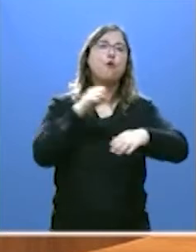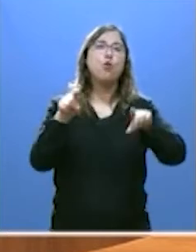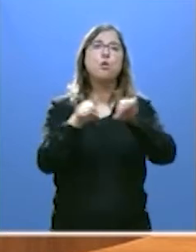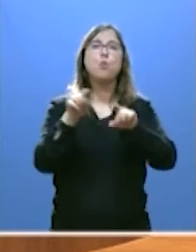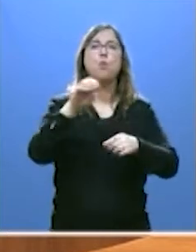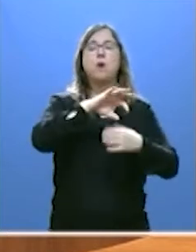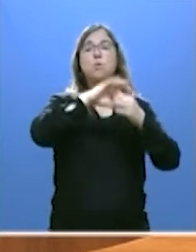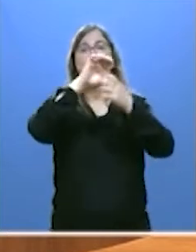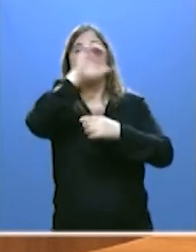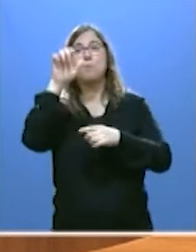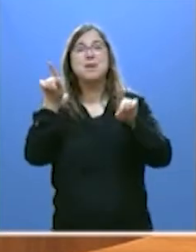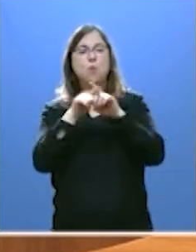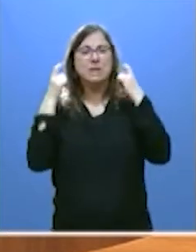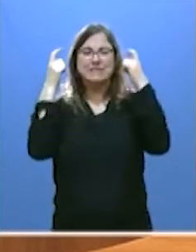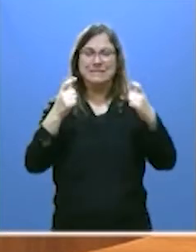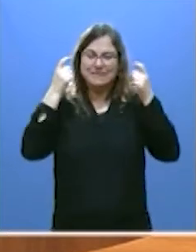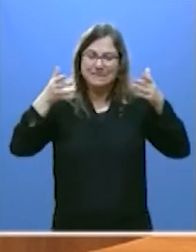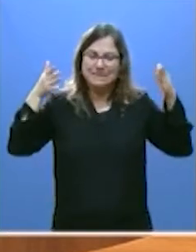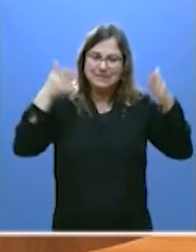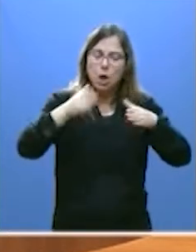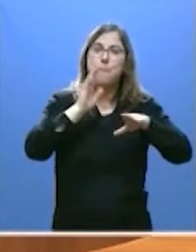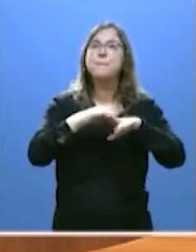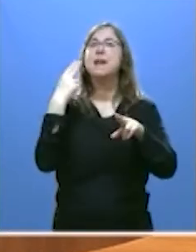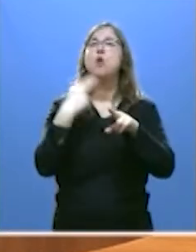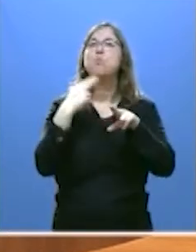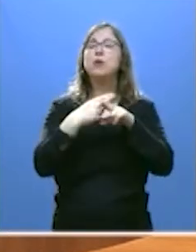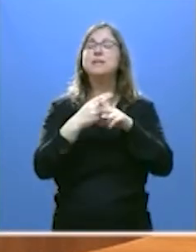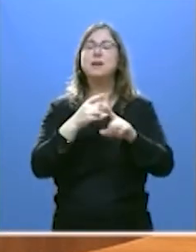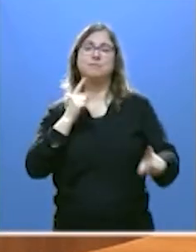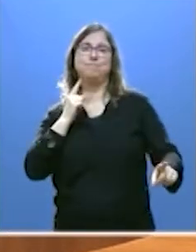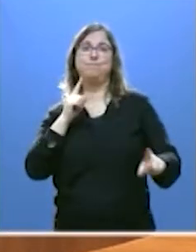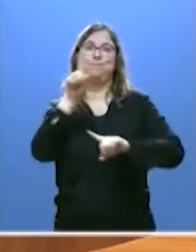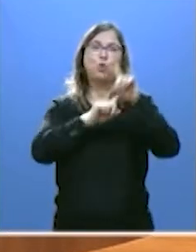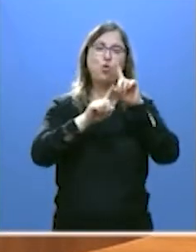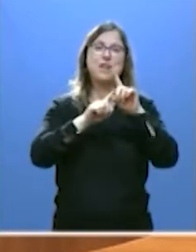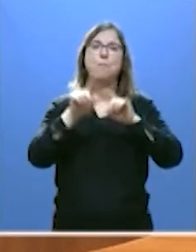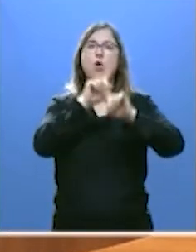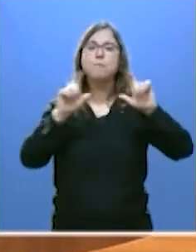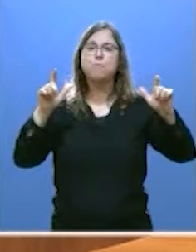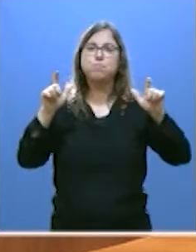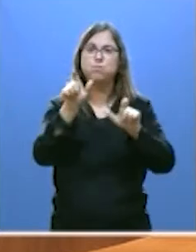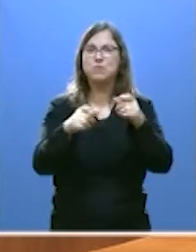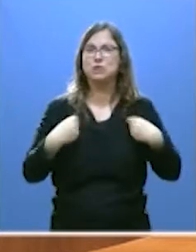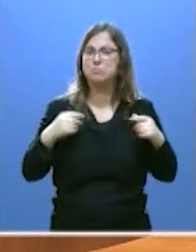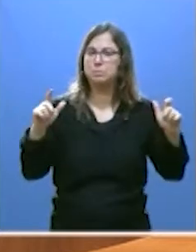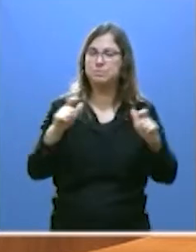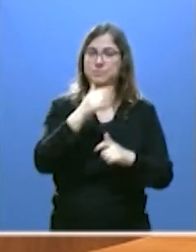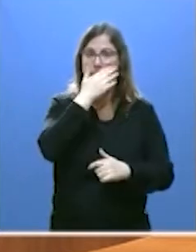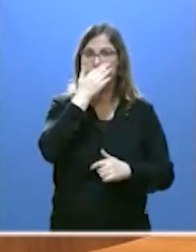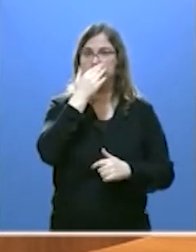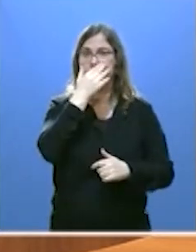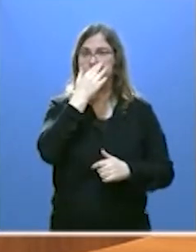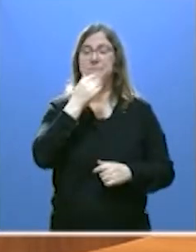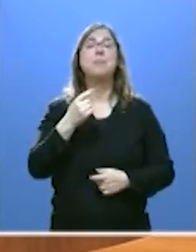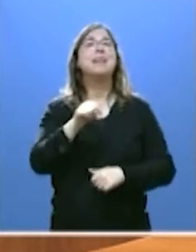oportunidad de concentrar esfuerzos en las políticas del reto demográfico. Esperamos que tengan el mismo objetivo